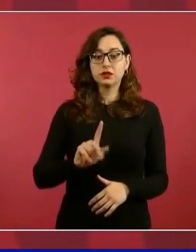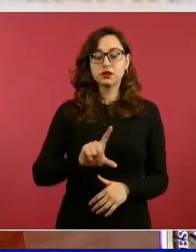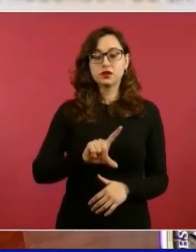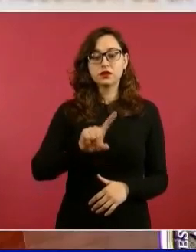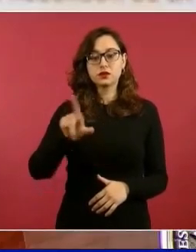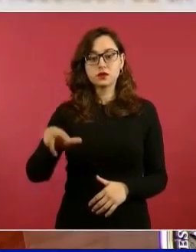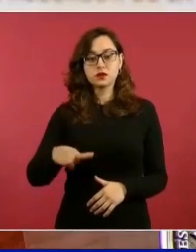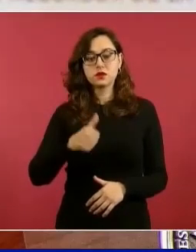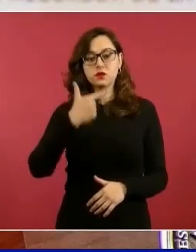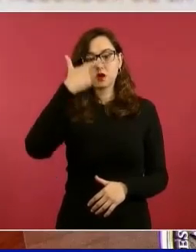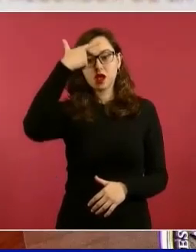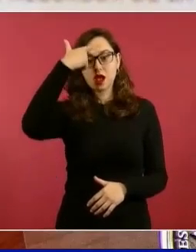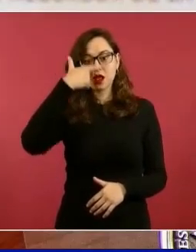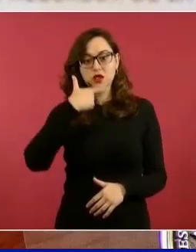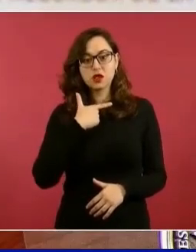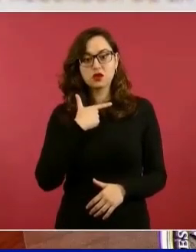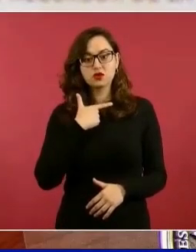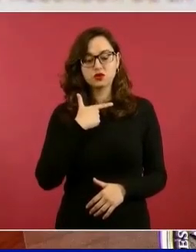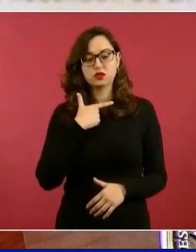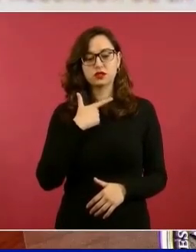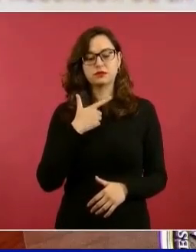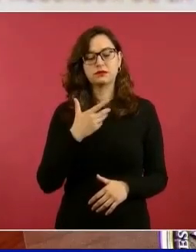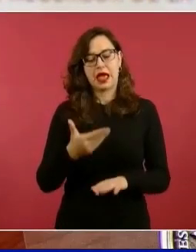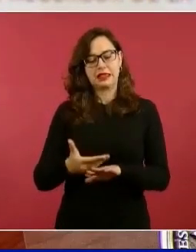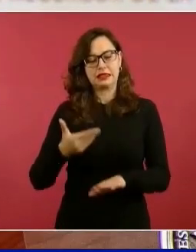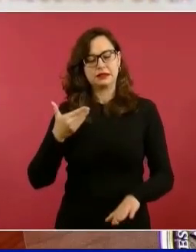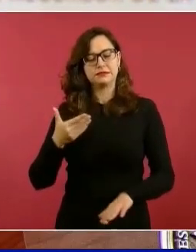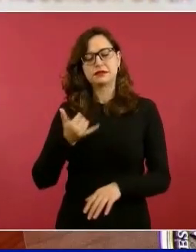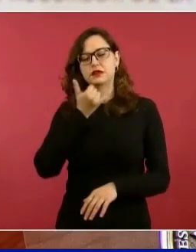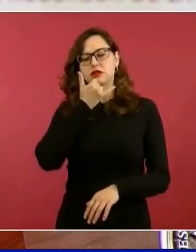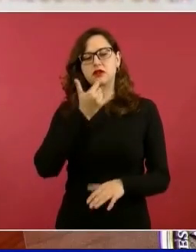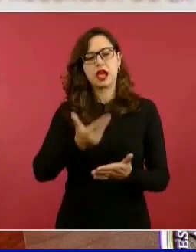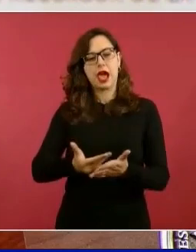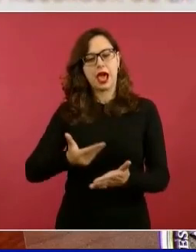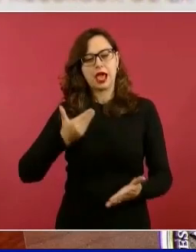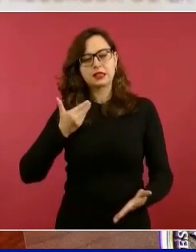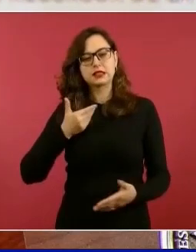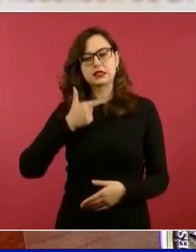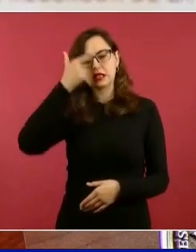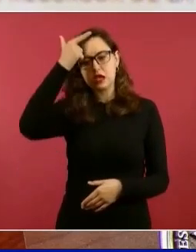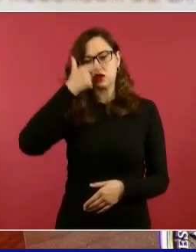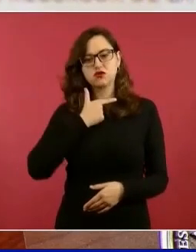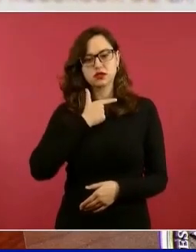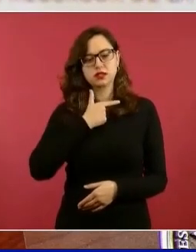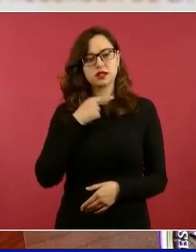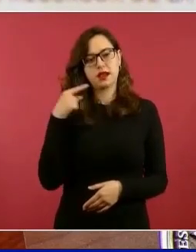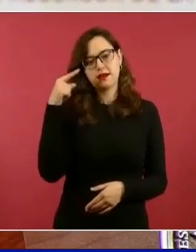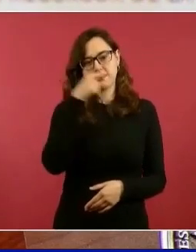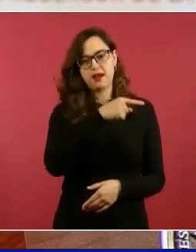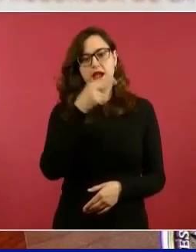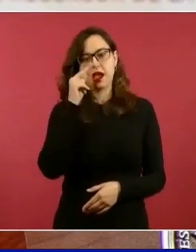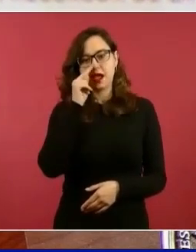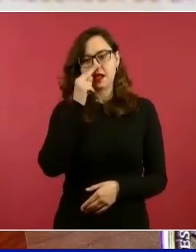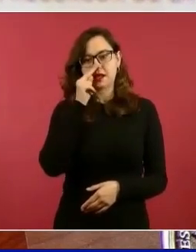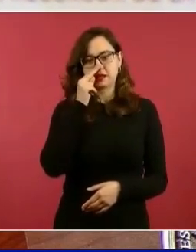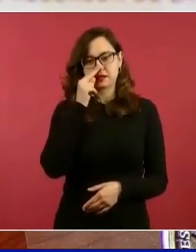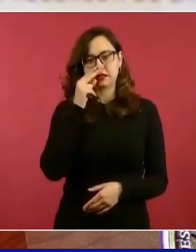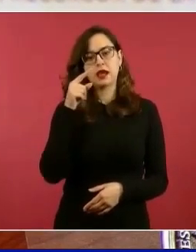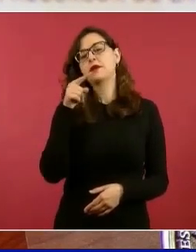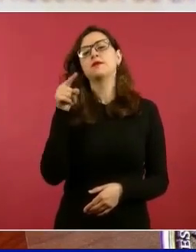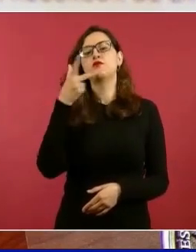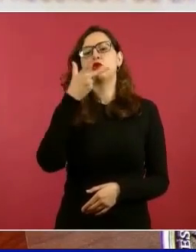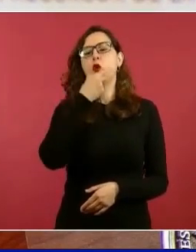Nesa, donde estábamos en el campamento, Rafael Baraja,